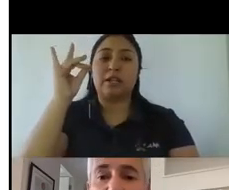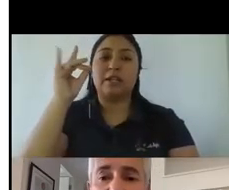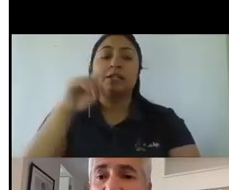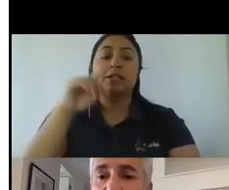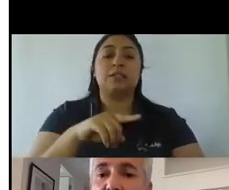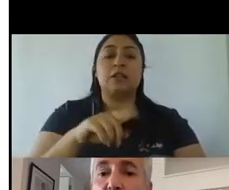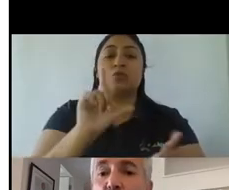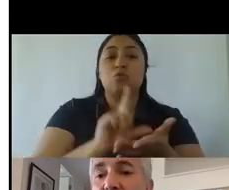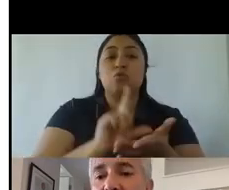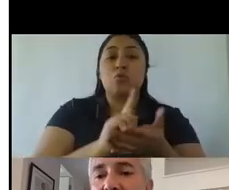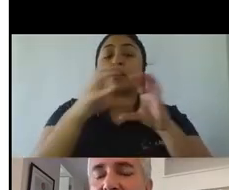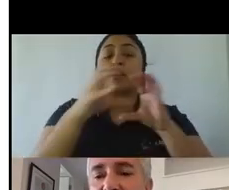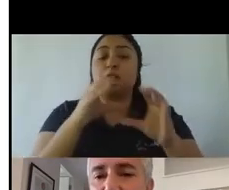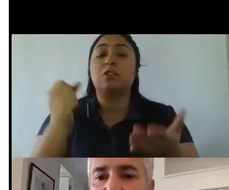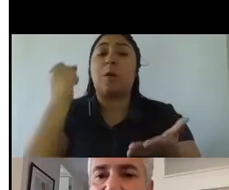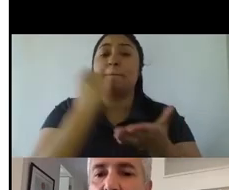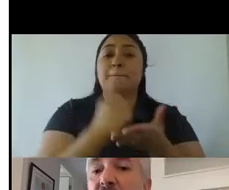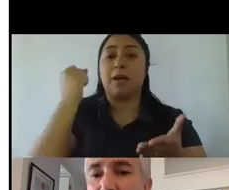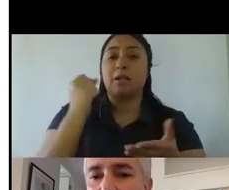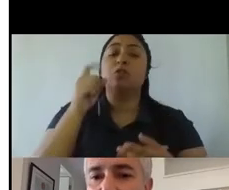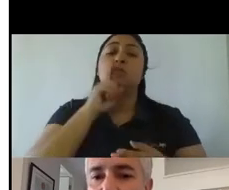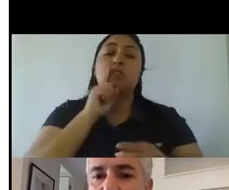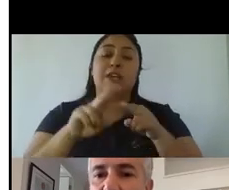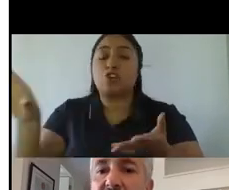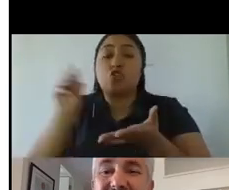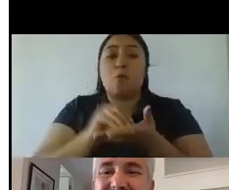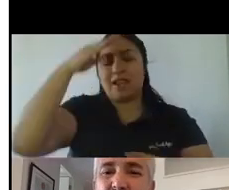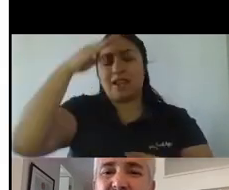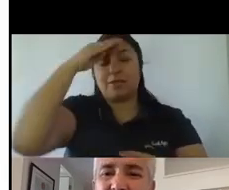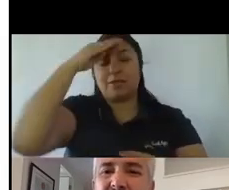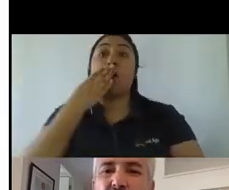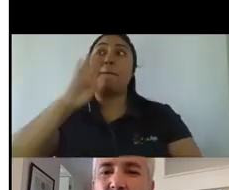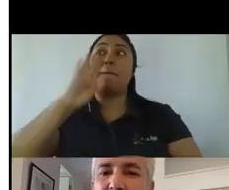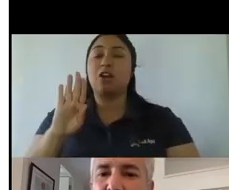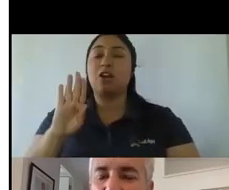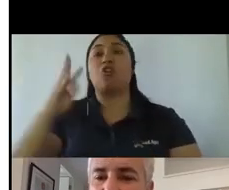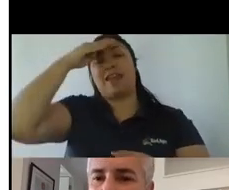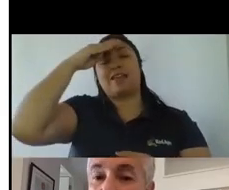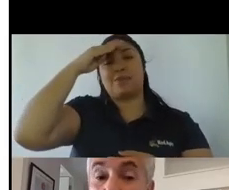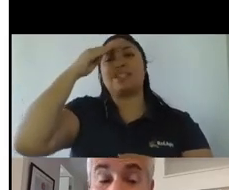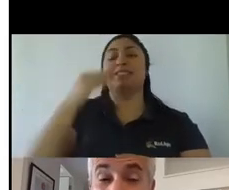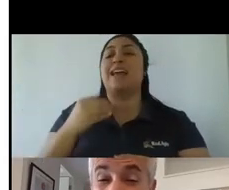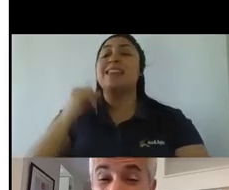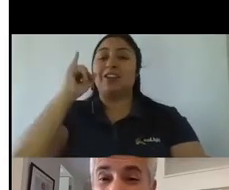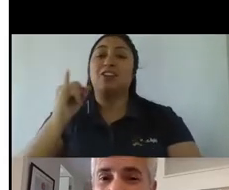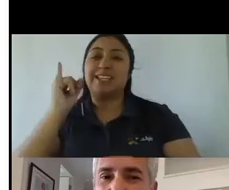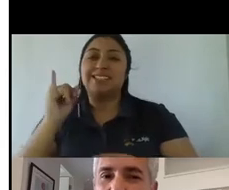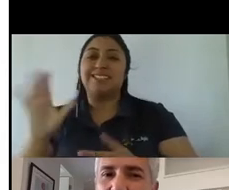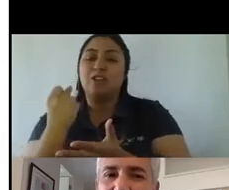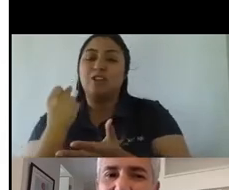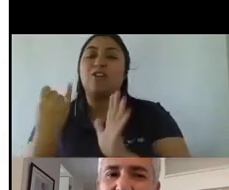que tuvieron que hacer fue como copiar las experiencias o las mejores experiencias de aquellos que sí lograron identificarlo como rápido